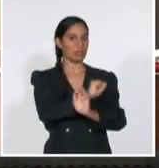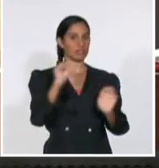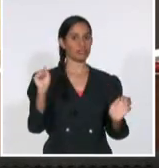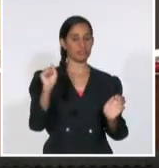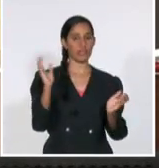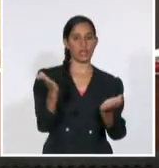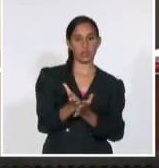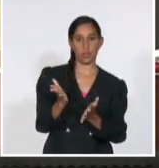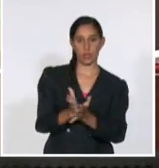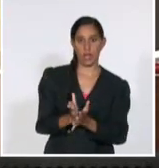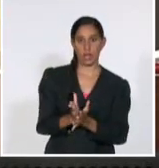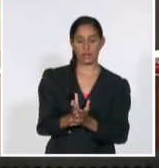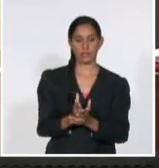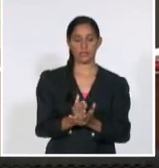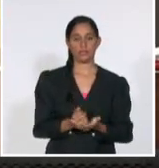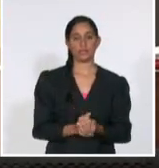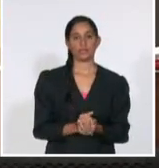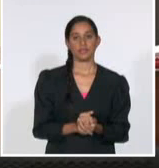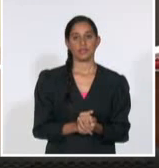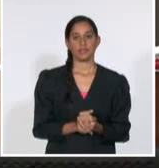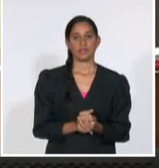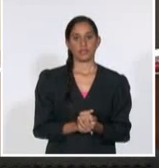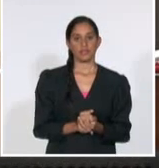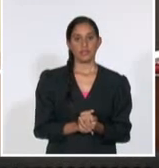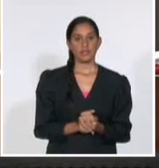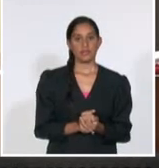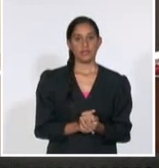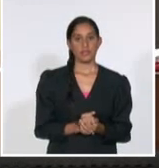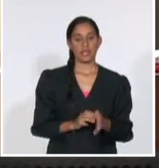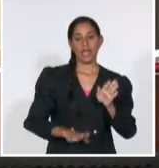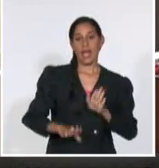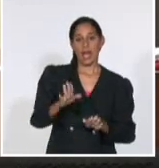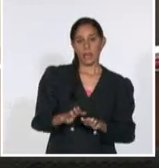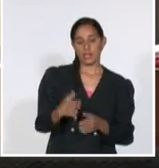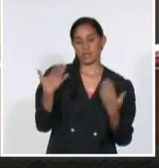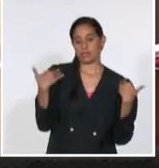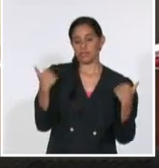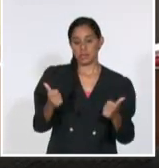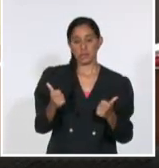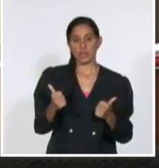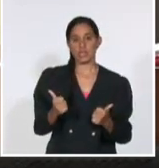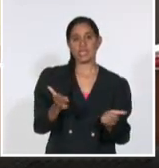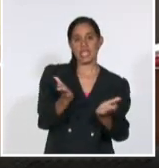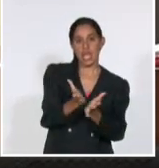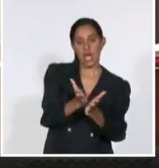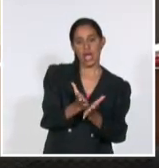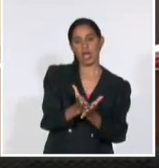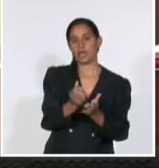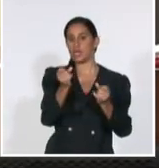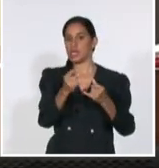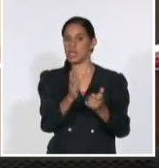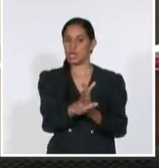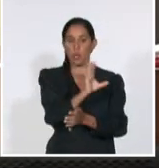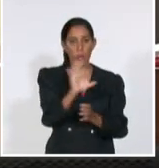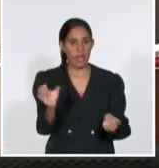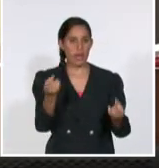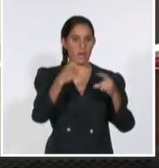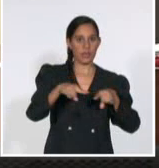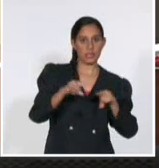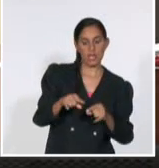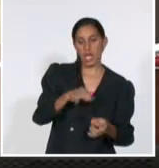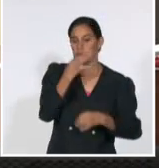van directo a recursos humanos, no se reciben por los máximos dirigentes de esa institución, no se les explica a dónde están llegando,